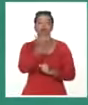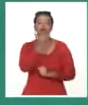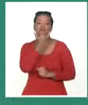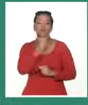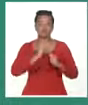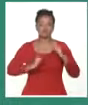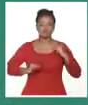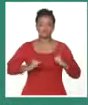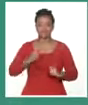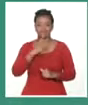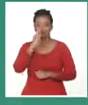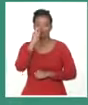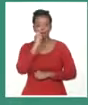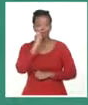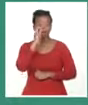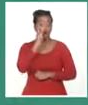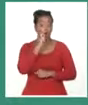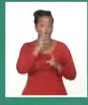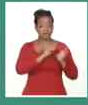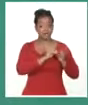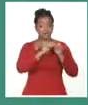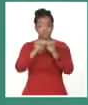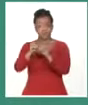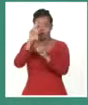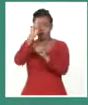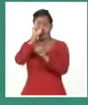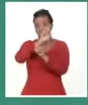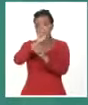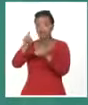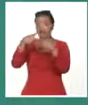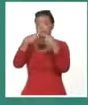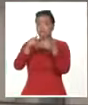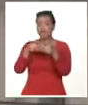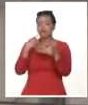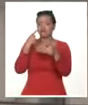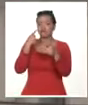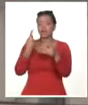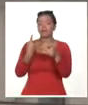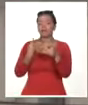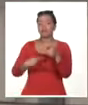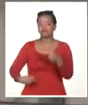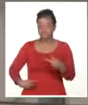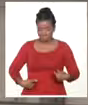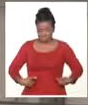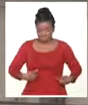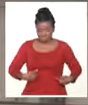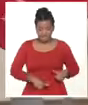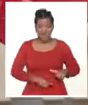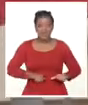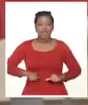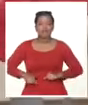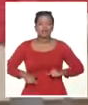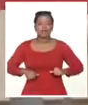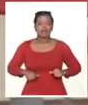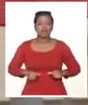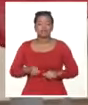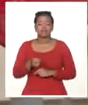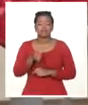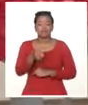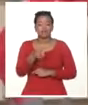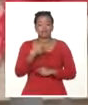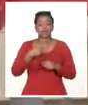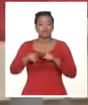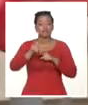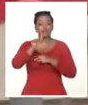fue trasladado a un hospital con heridas de metralla en el tórax y en las extremidades superiores e inferiores. La víspera, otros cinco civiles